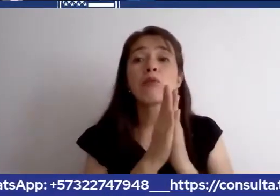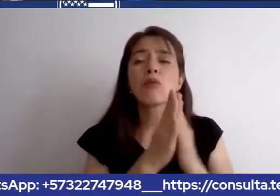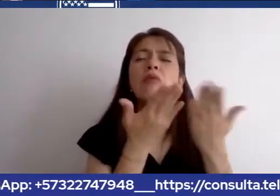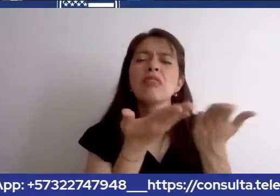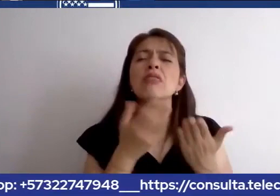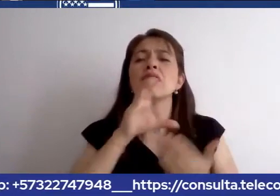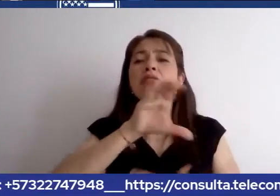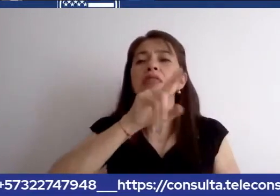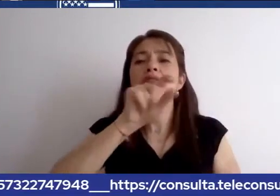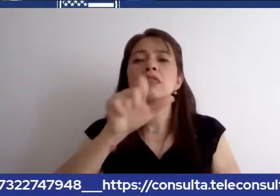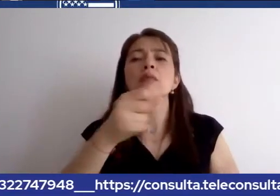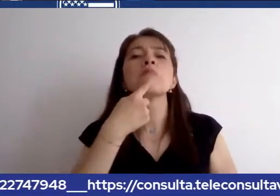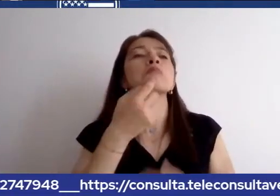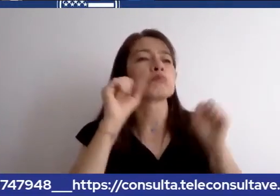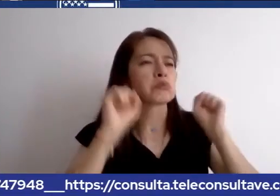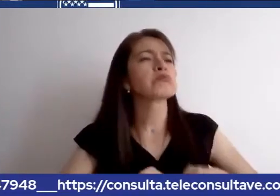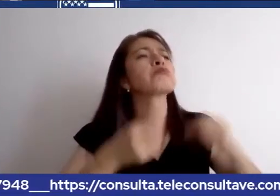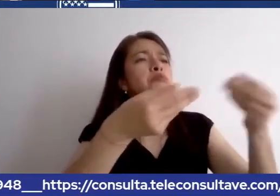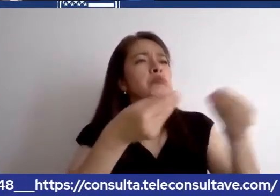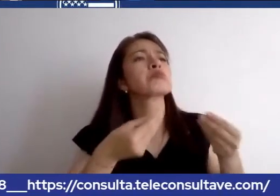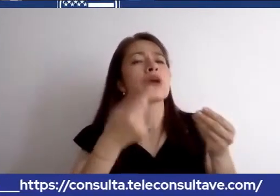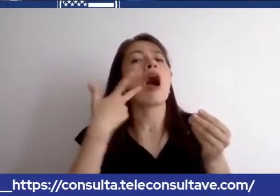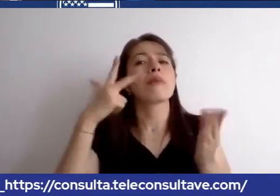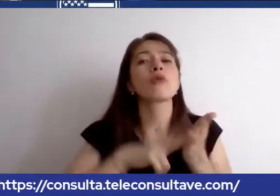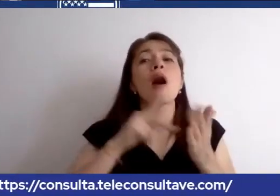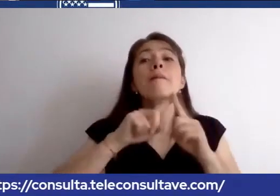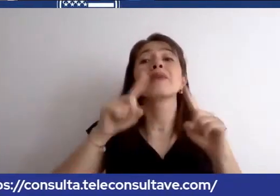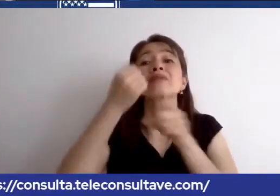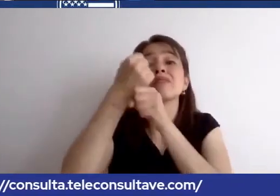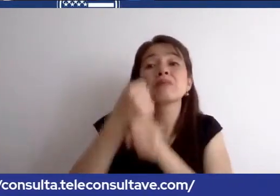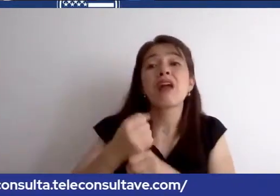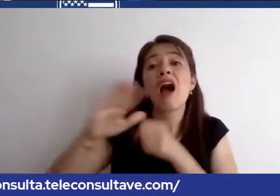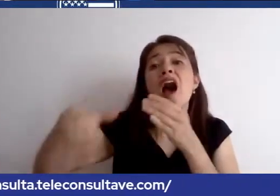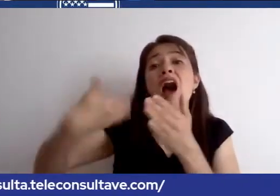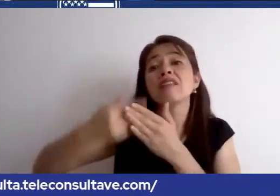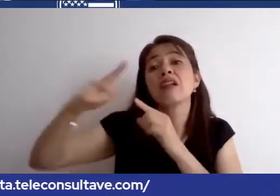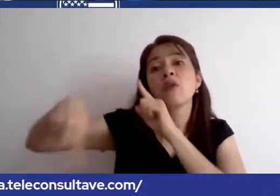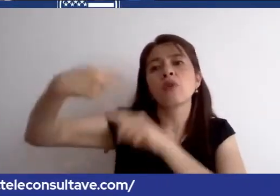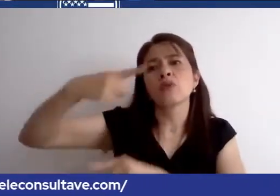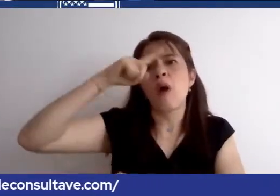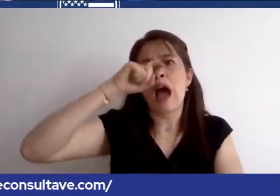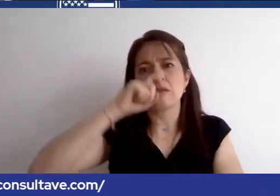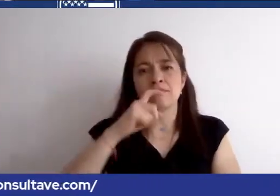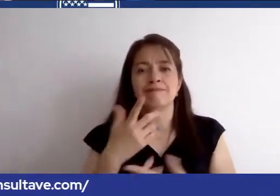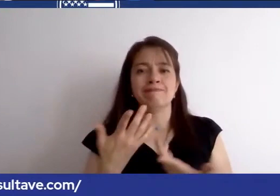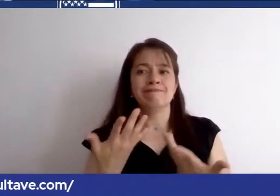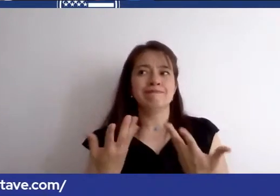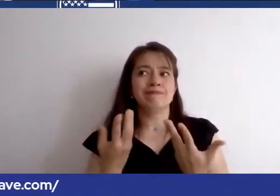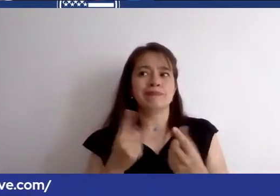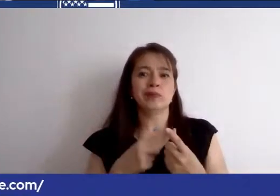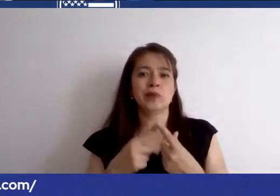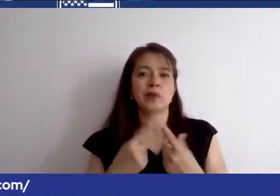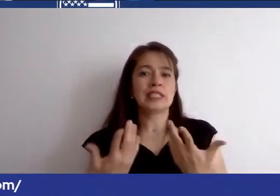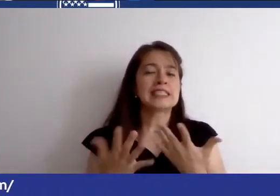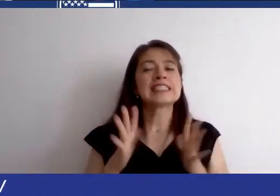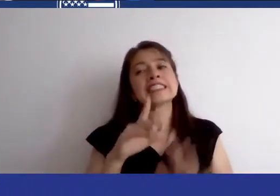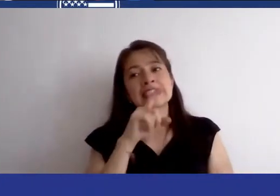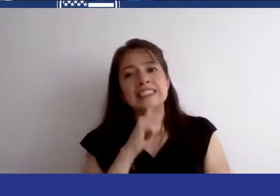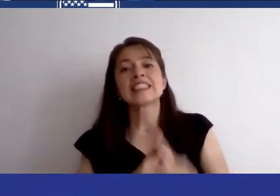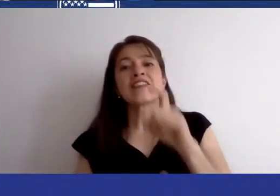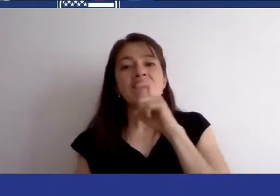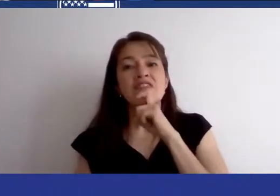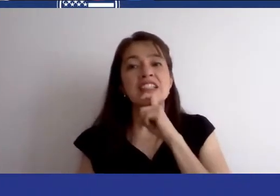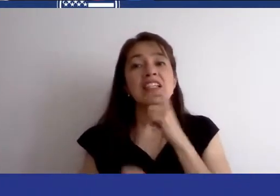Pues, es una pregunta difícil porque por ahora lo más importante